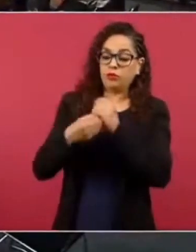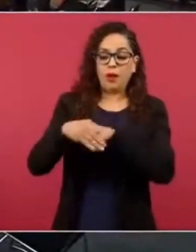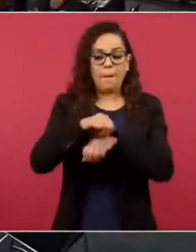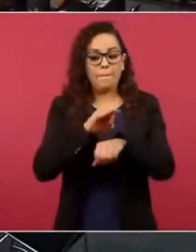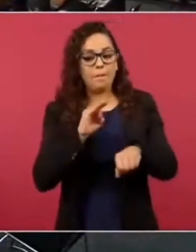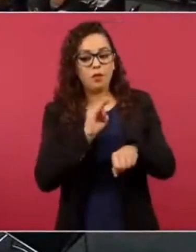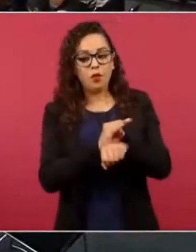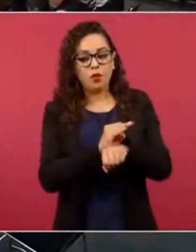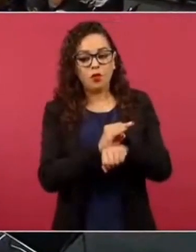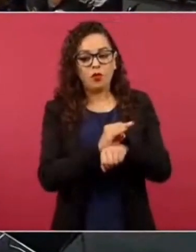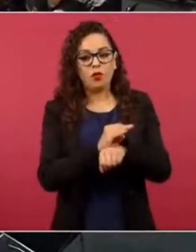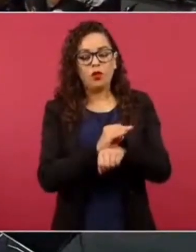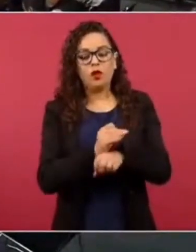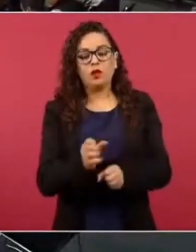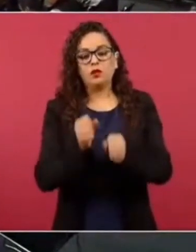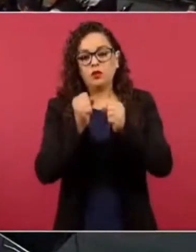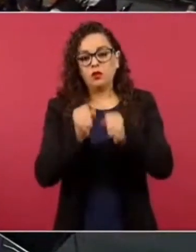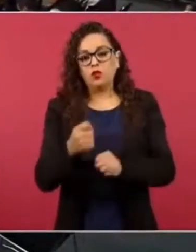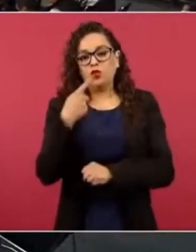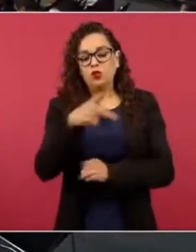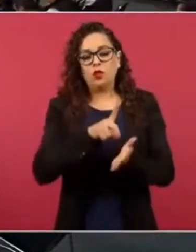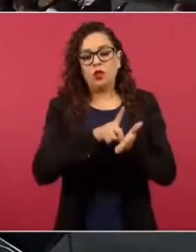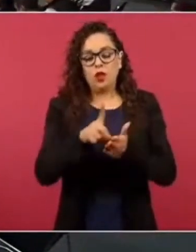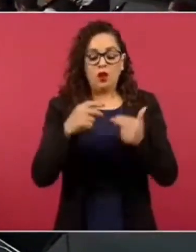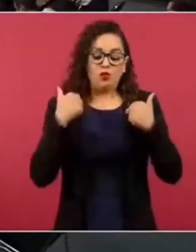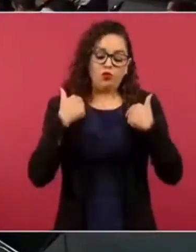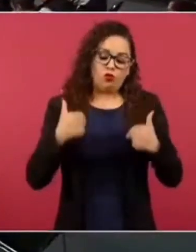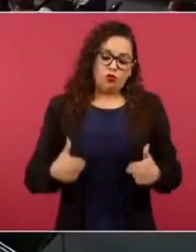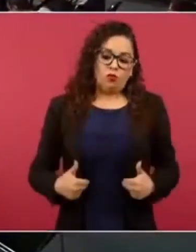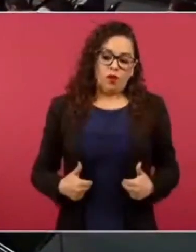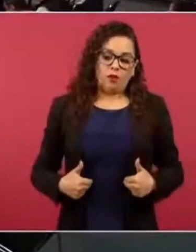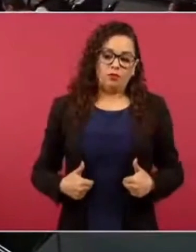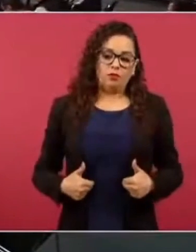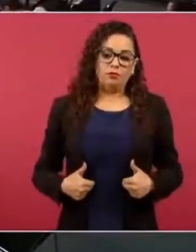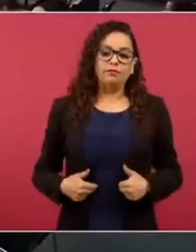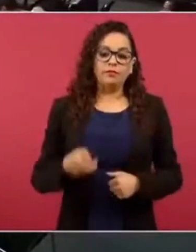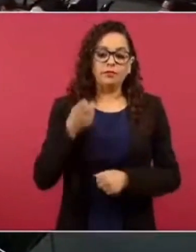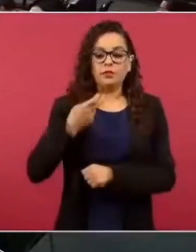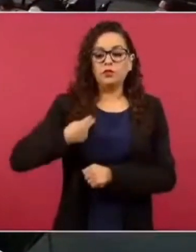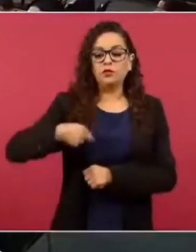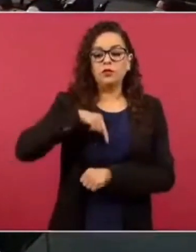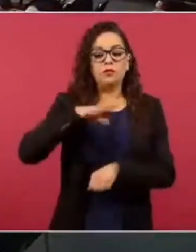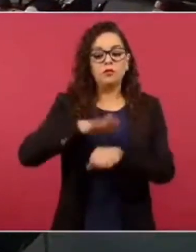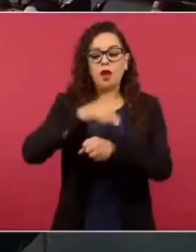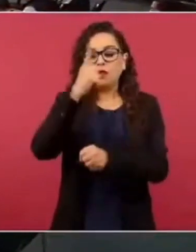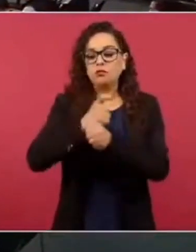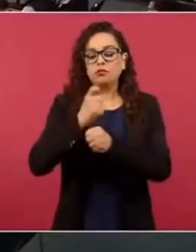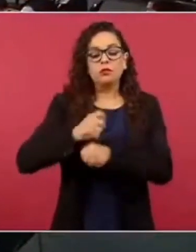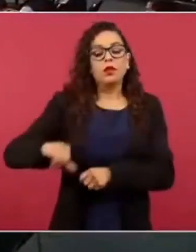les garanticen sus derechos humanos, que ese es nuestro propósito.